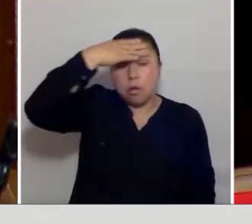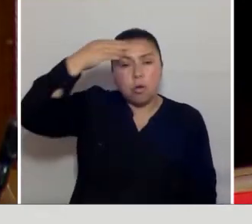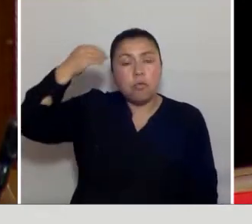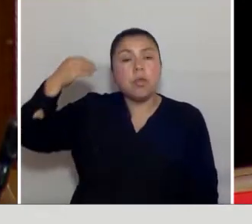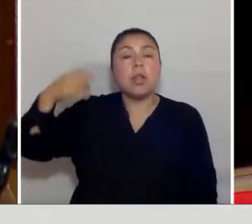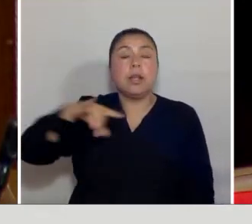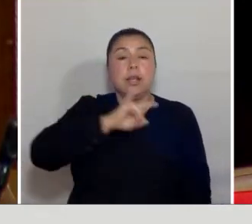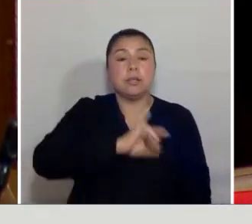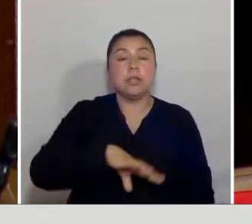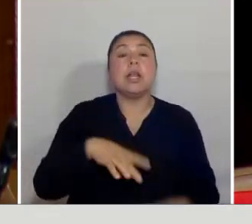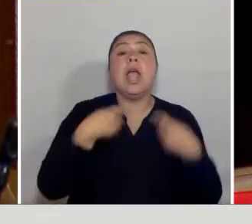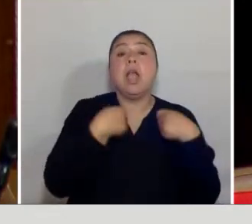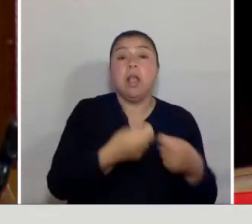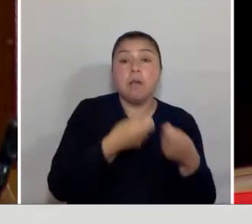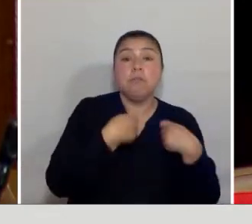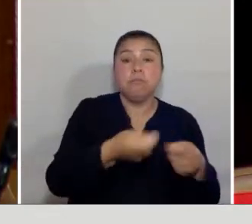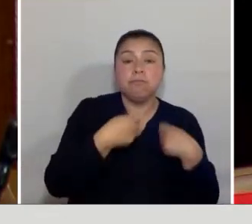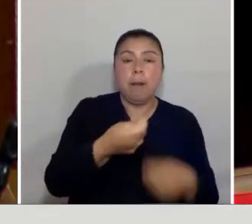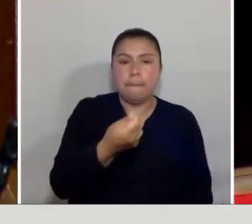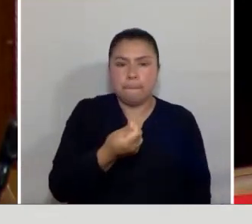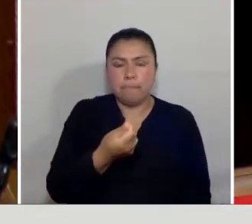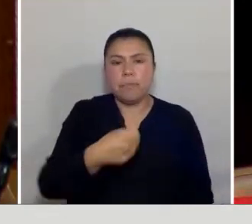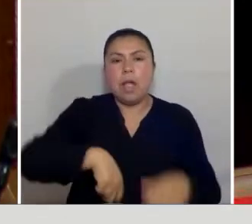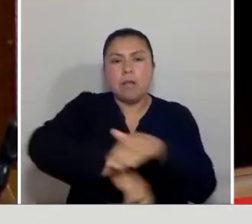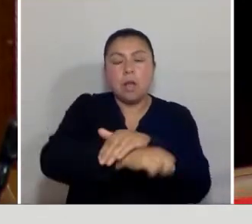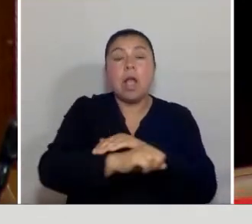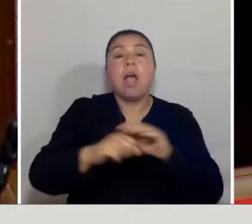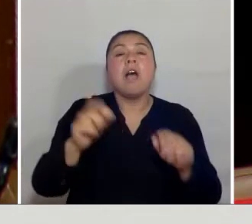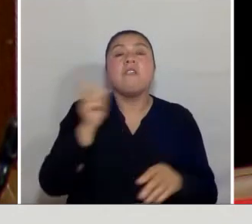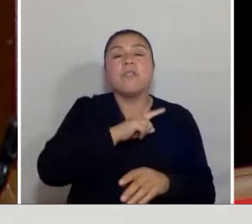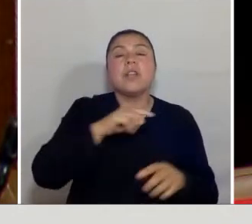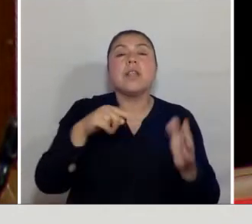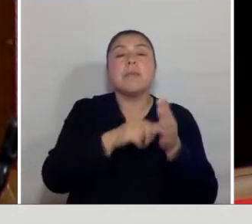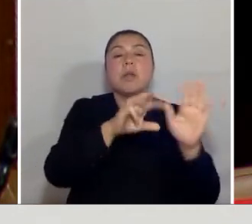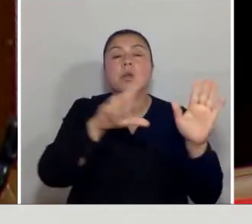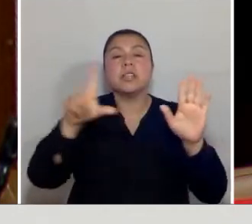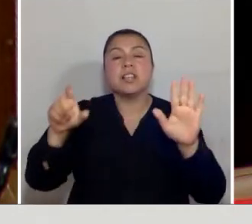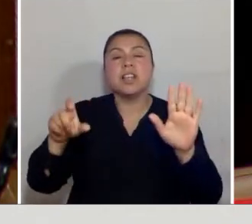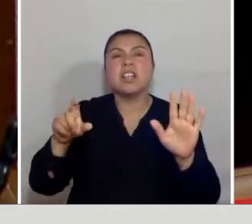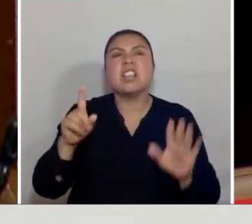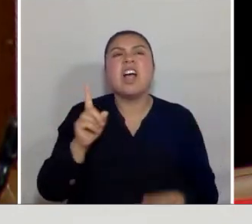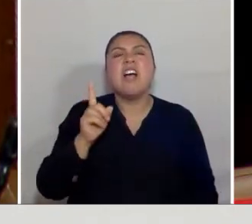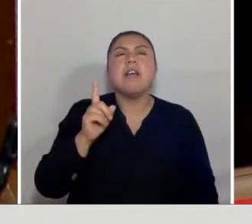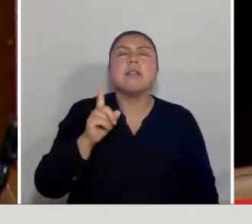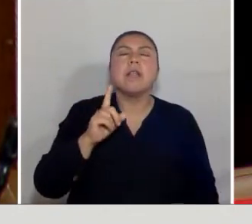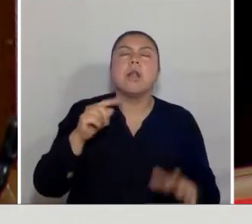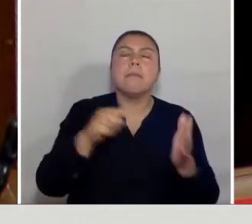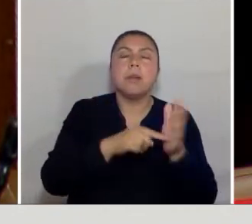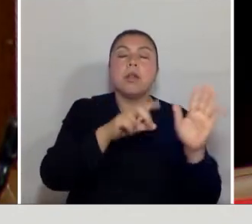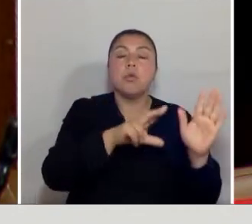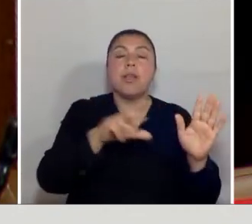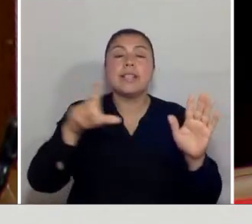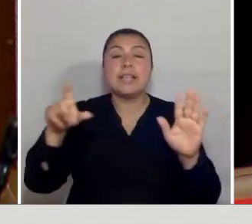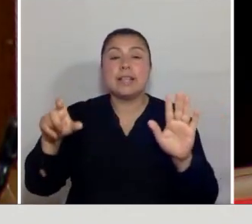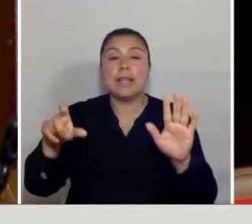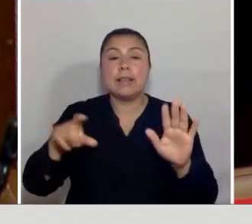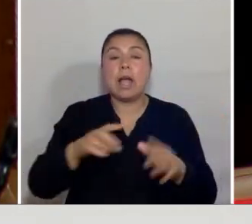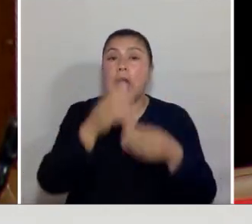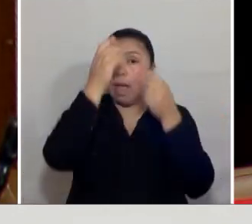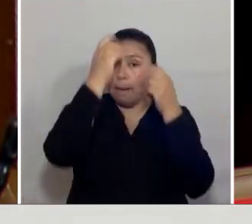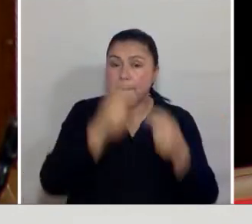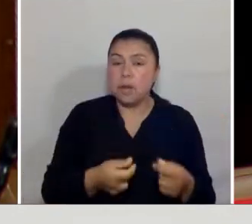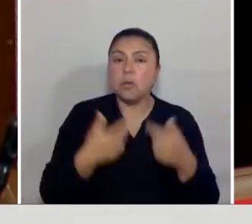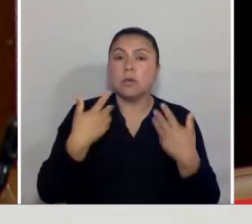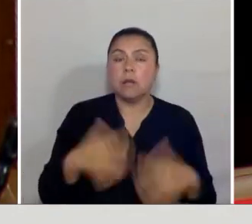apuestas en el fútbol está desde fines de los 70. La polla de gol está desde los fines de los 70. Expertos operan hoy día y pueden